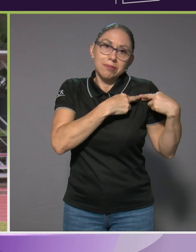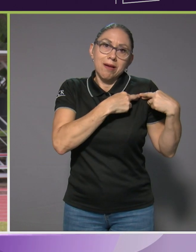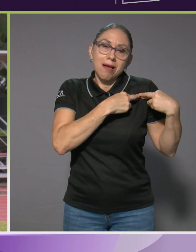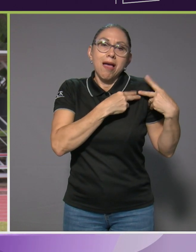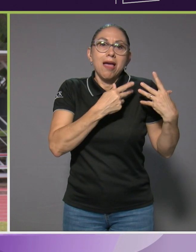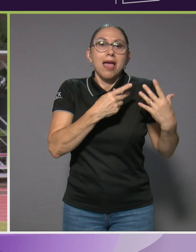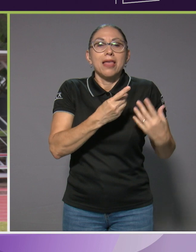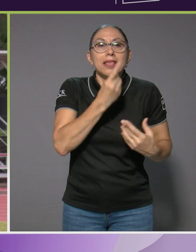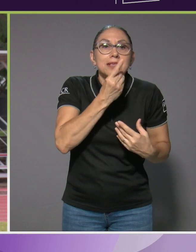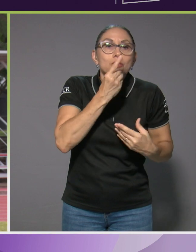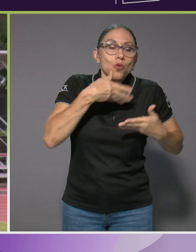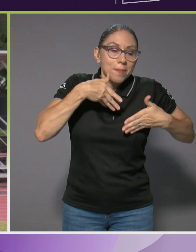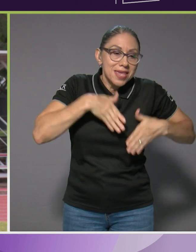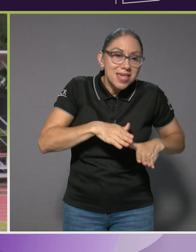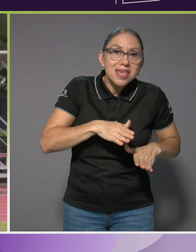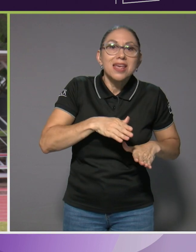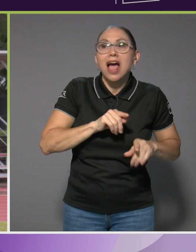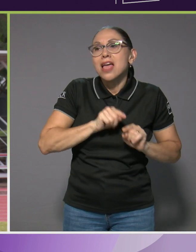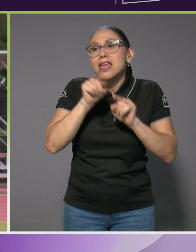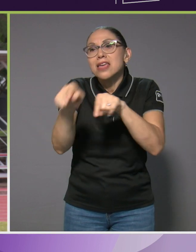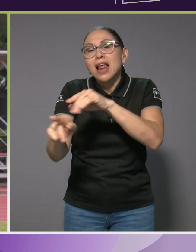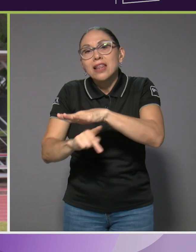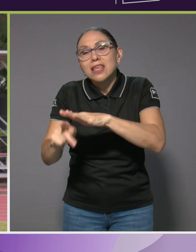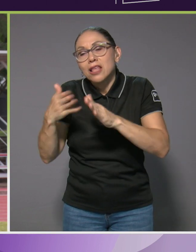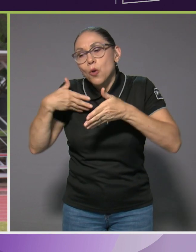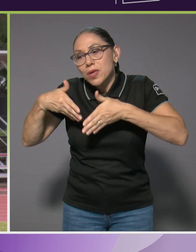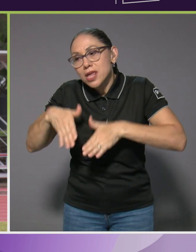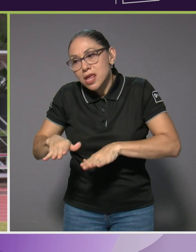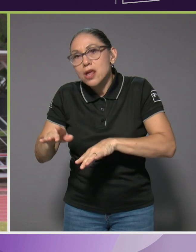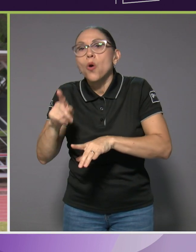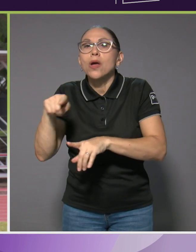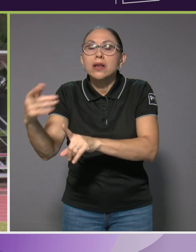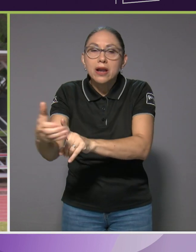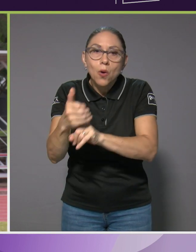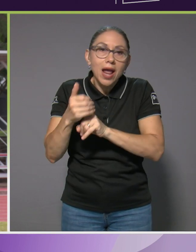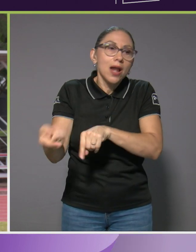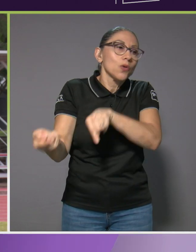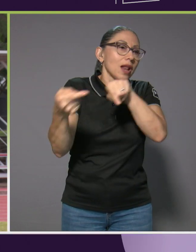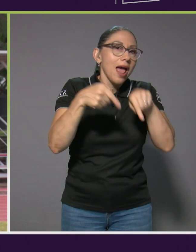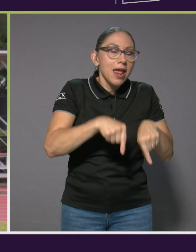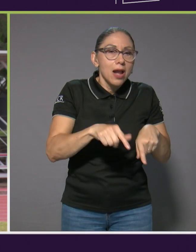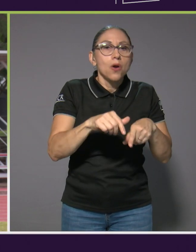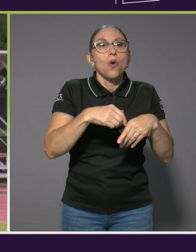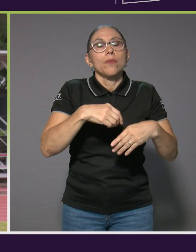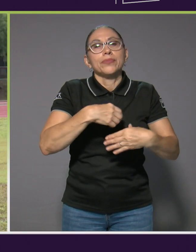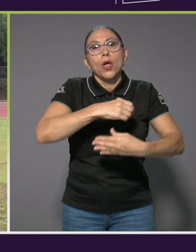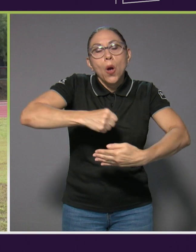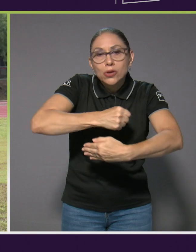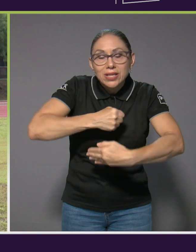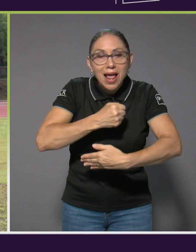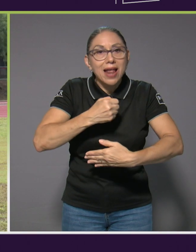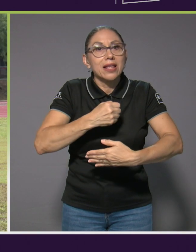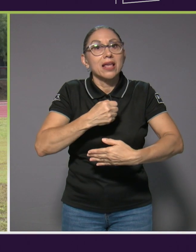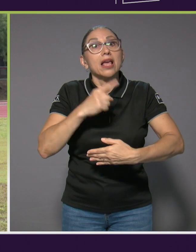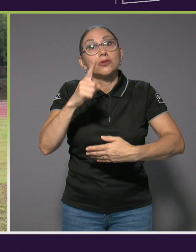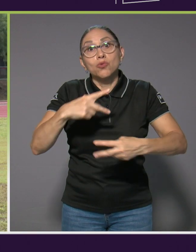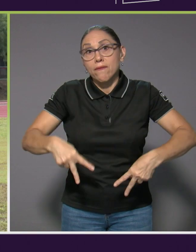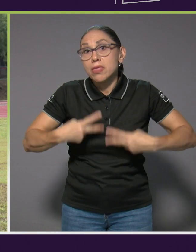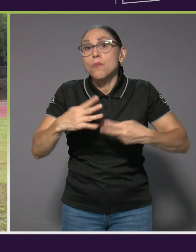alisar el desayuno a mi hija, llevar mi hijo al kinder, recogerlo, traerlo, ir a entrenar, venir a hacer el almuerzo, es una vida muy, un día